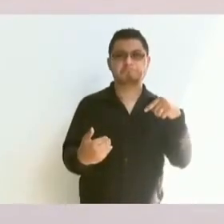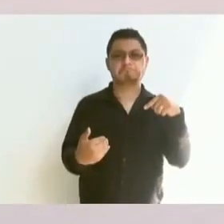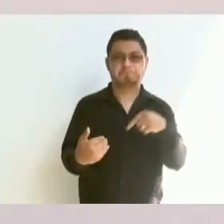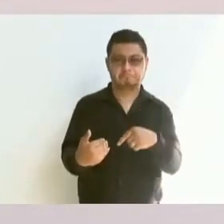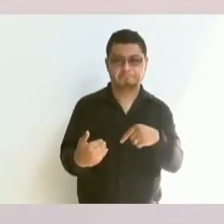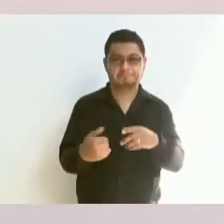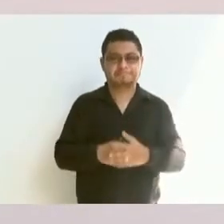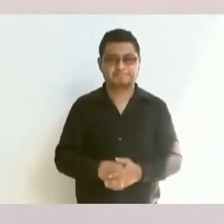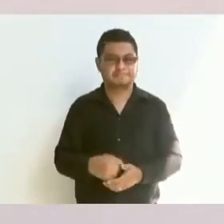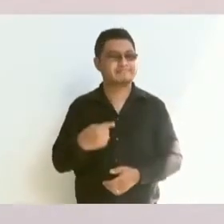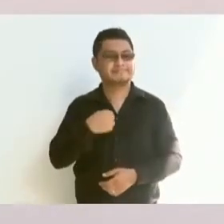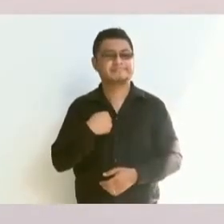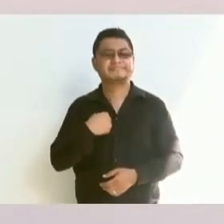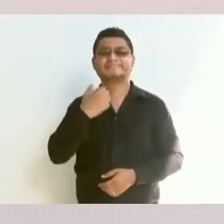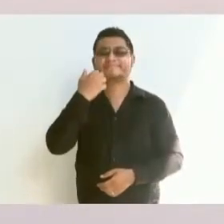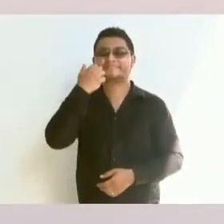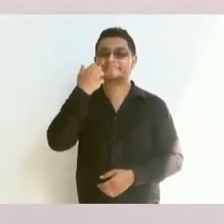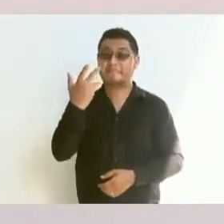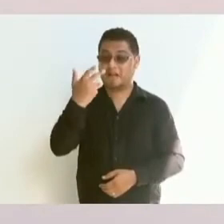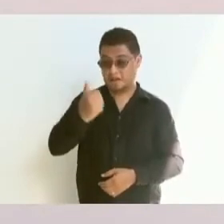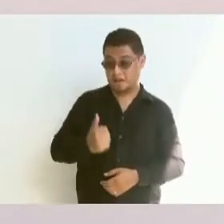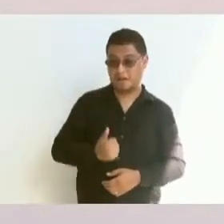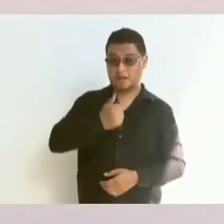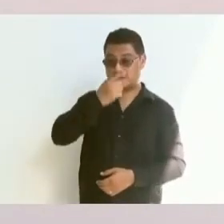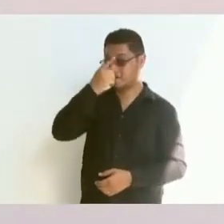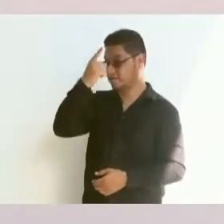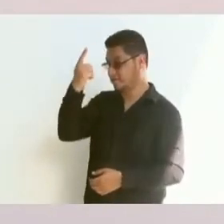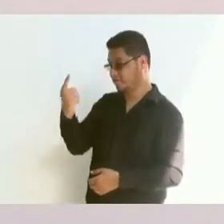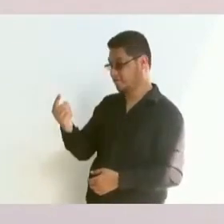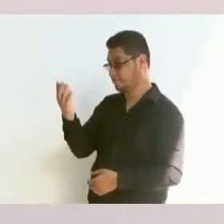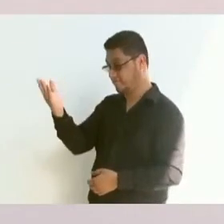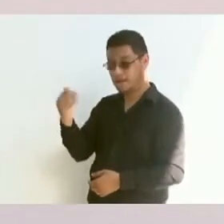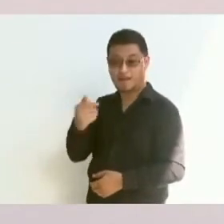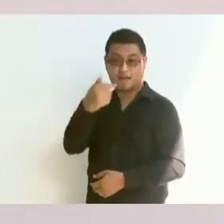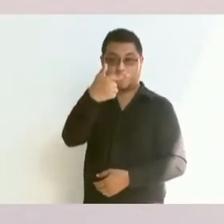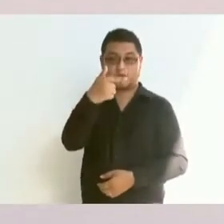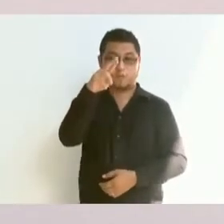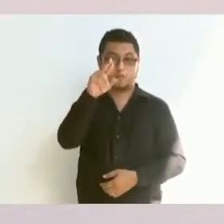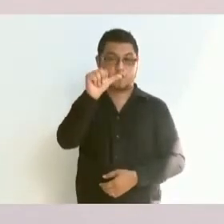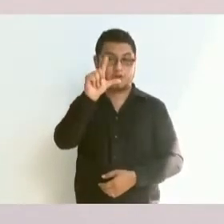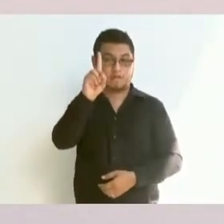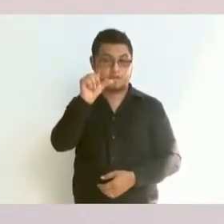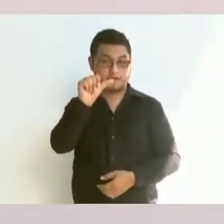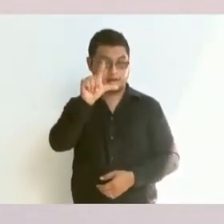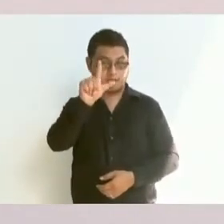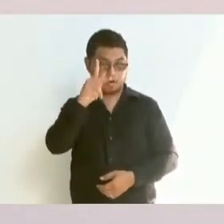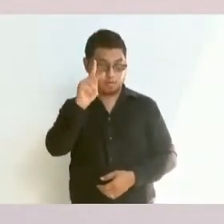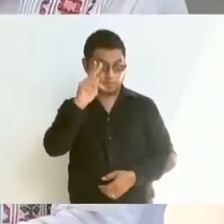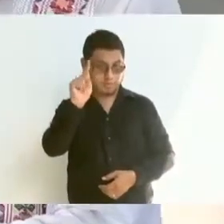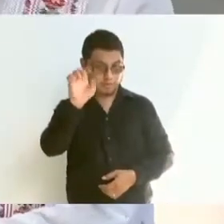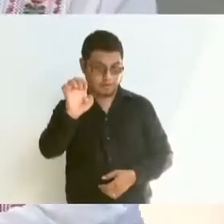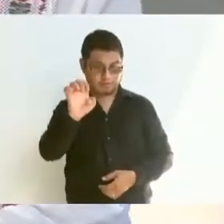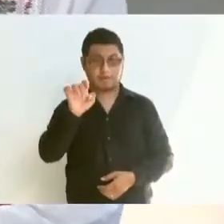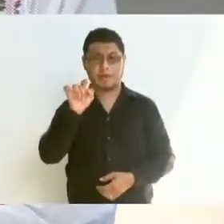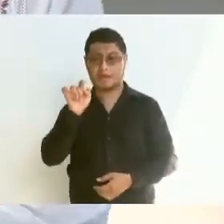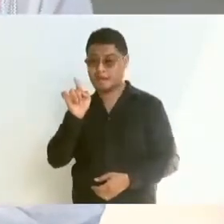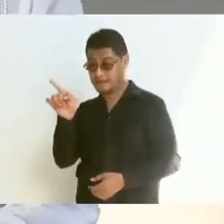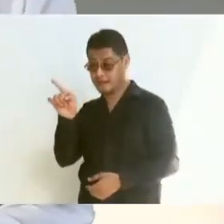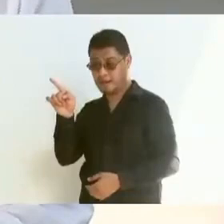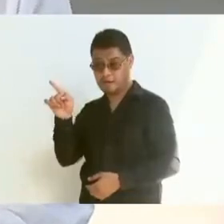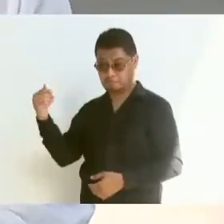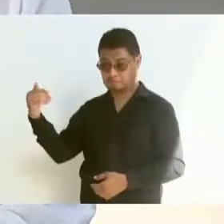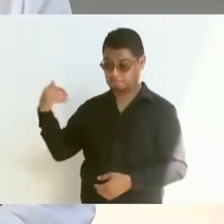quiero agradecerle a Guadalupe porque fue la primera